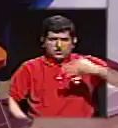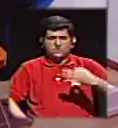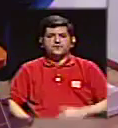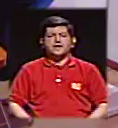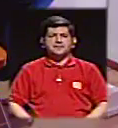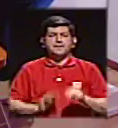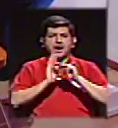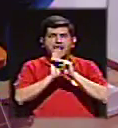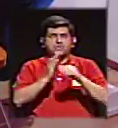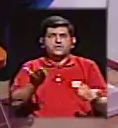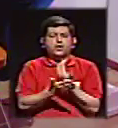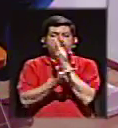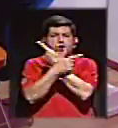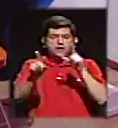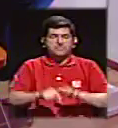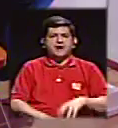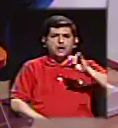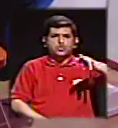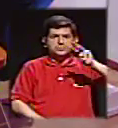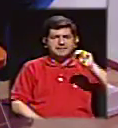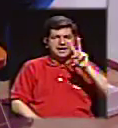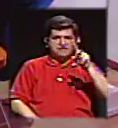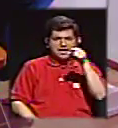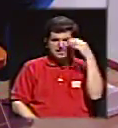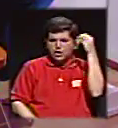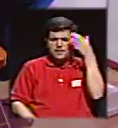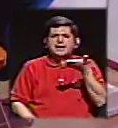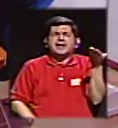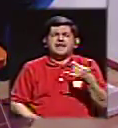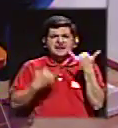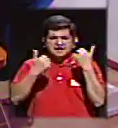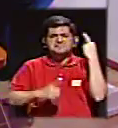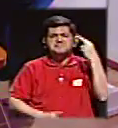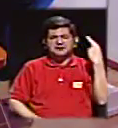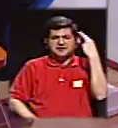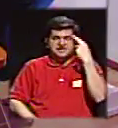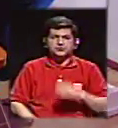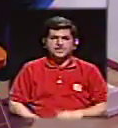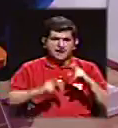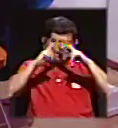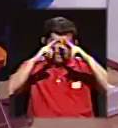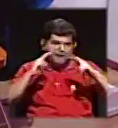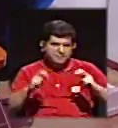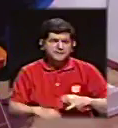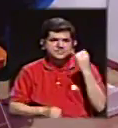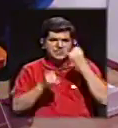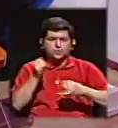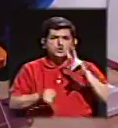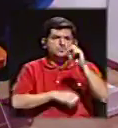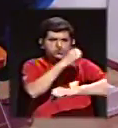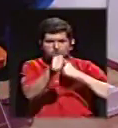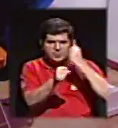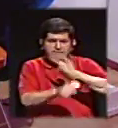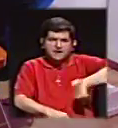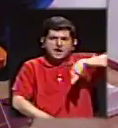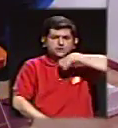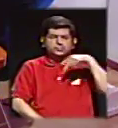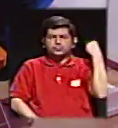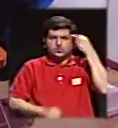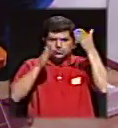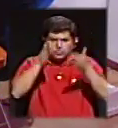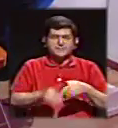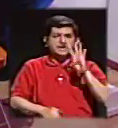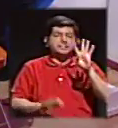al modelo universal es Villalta. ¿Qué opinan de eso? Lo hemos un poquito reflexionado hoy. Han analizado que en los últimos 20 años hemos sido